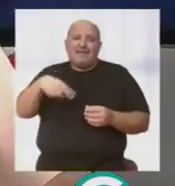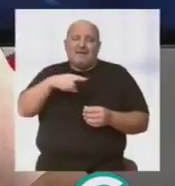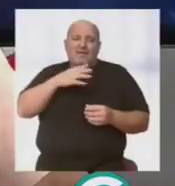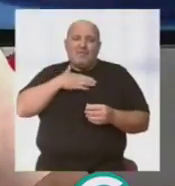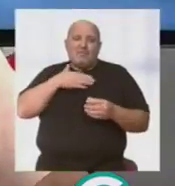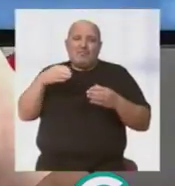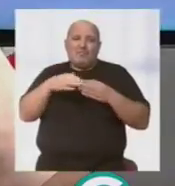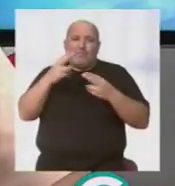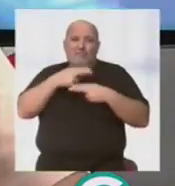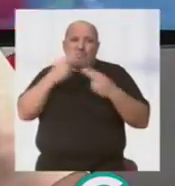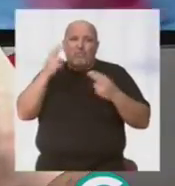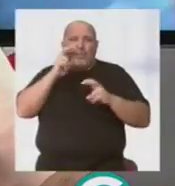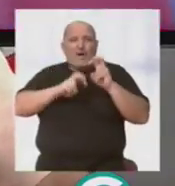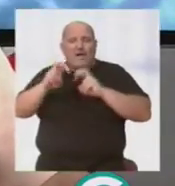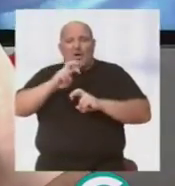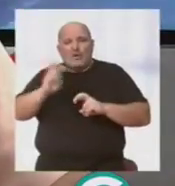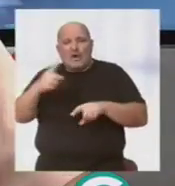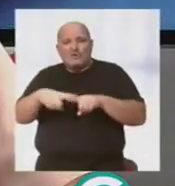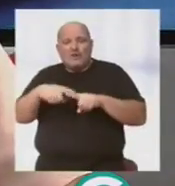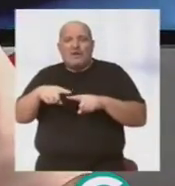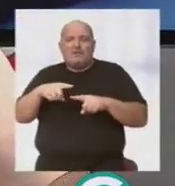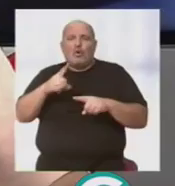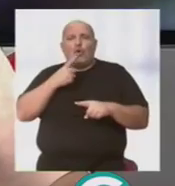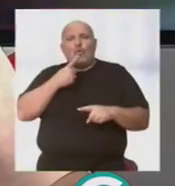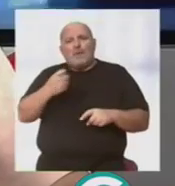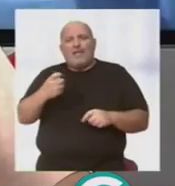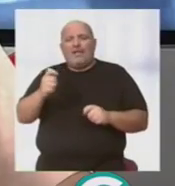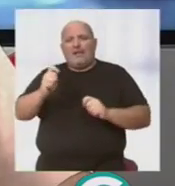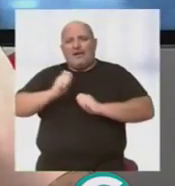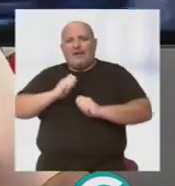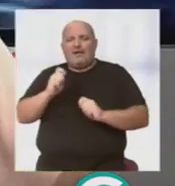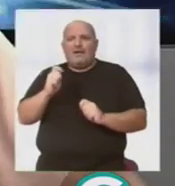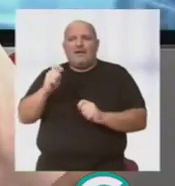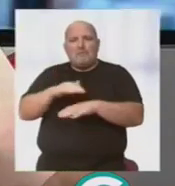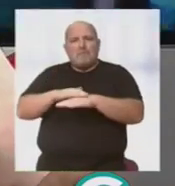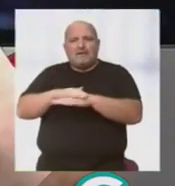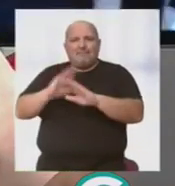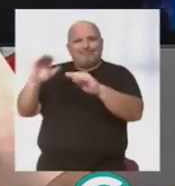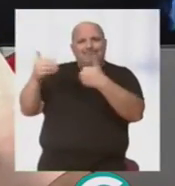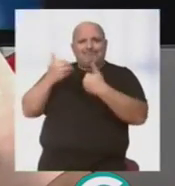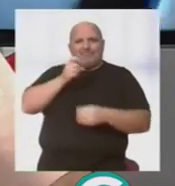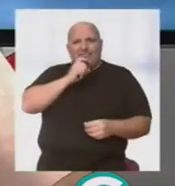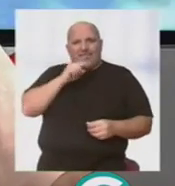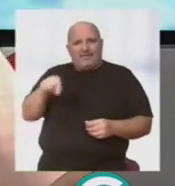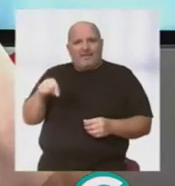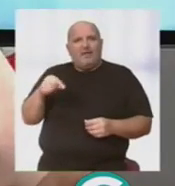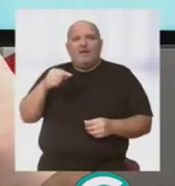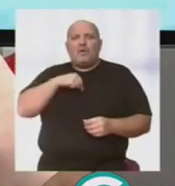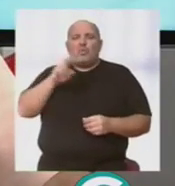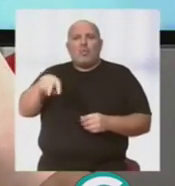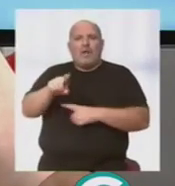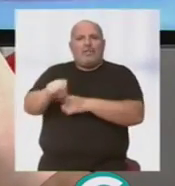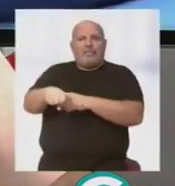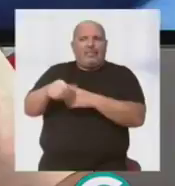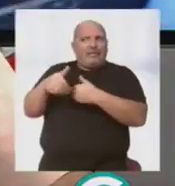que va buscando otra cosa, nos complica mucho el tener, el prestar atención. Entonces, bueno, no nos desviamos